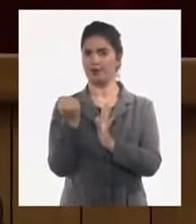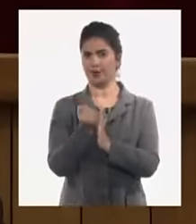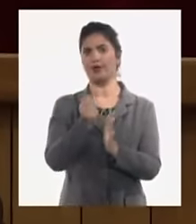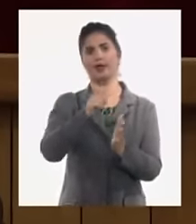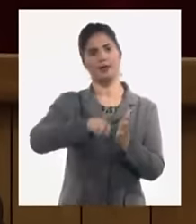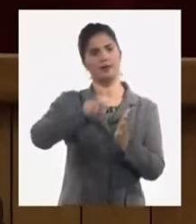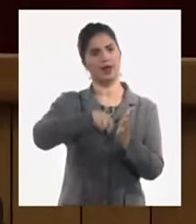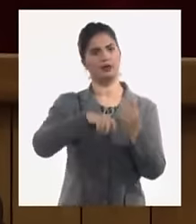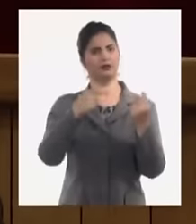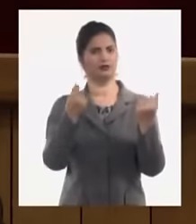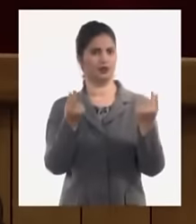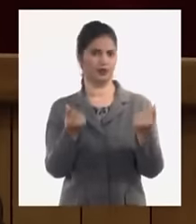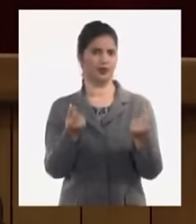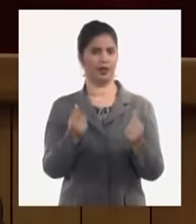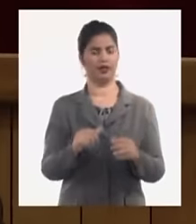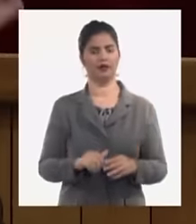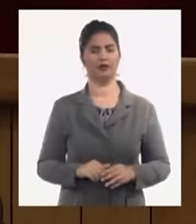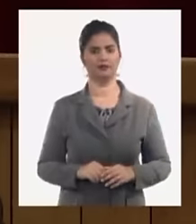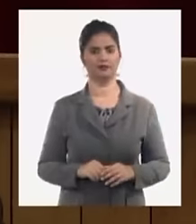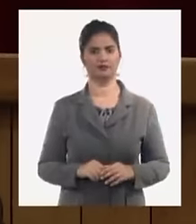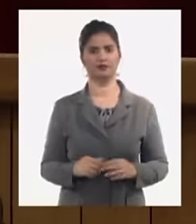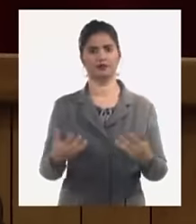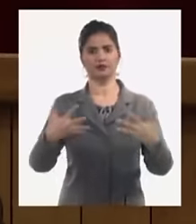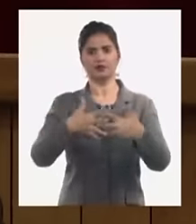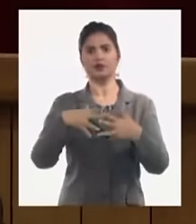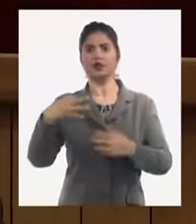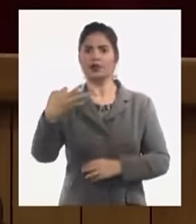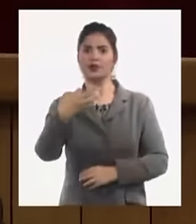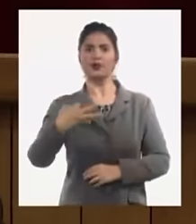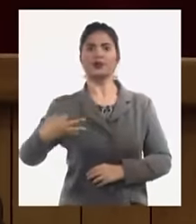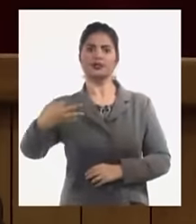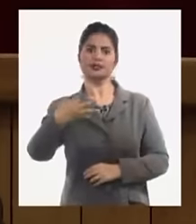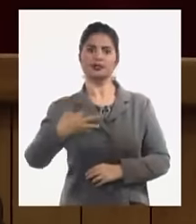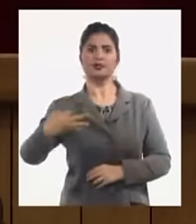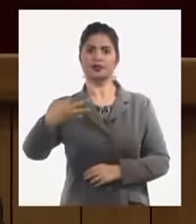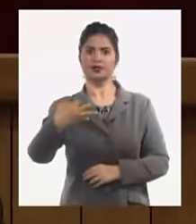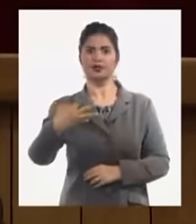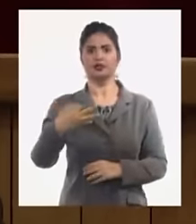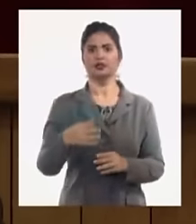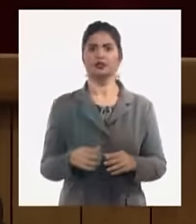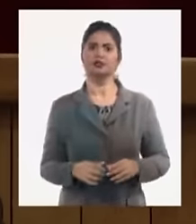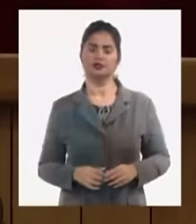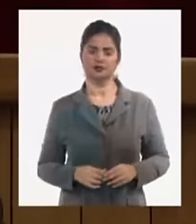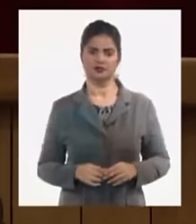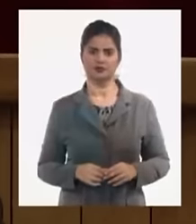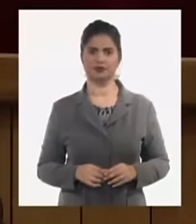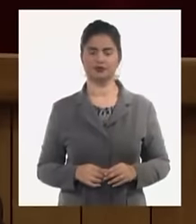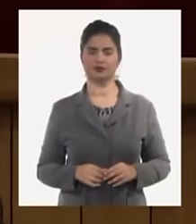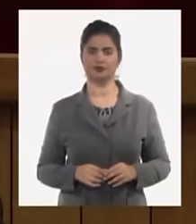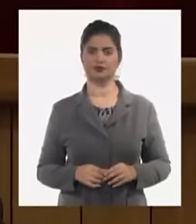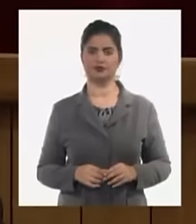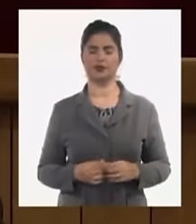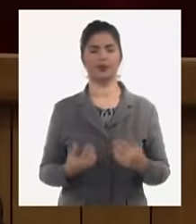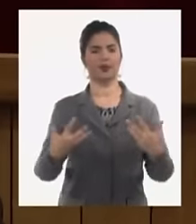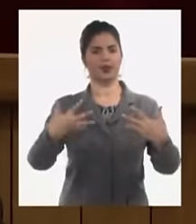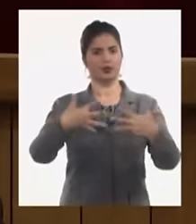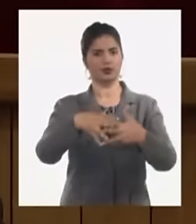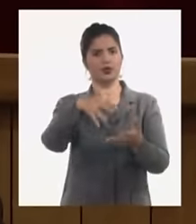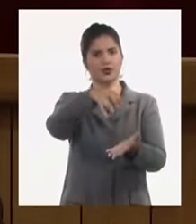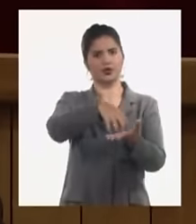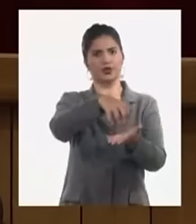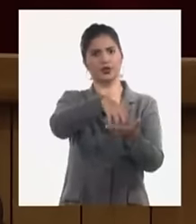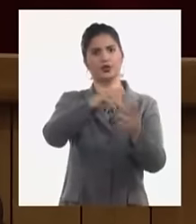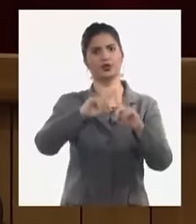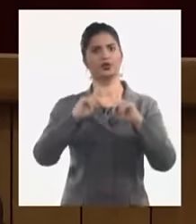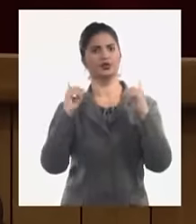los demás y que van estando listos los municipios vamos a irlos extendiendo hasta que logremos descentralizar totalmente